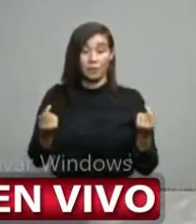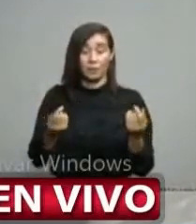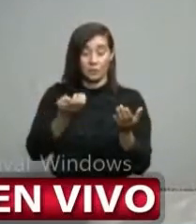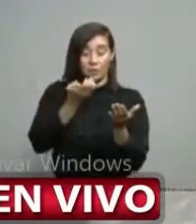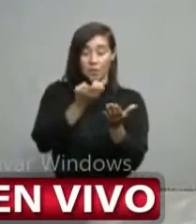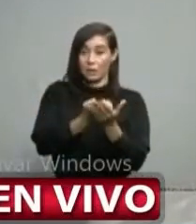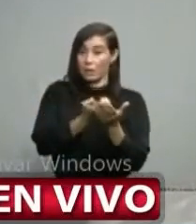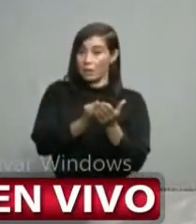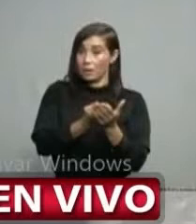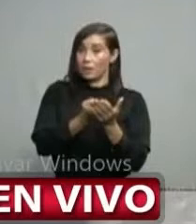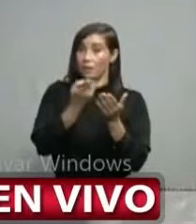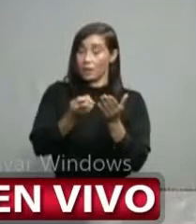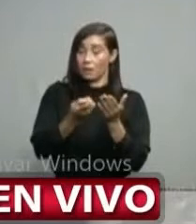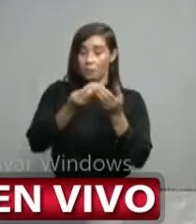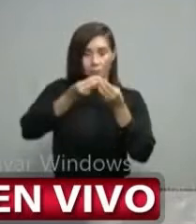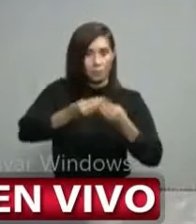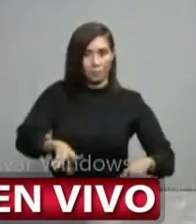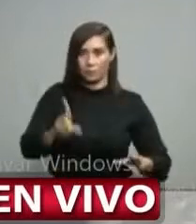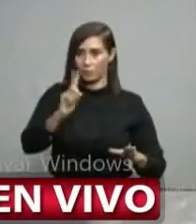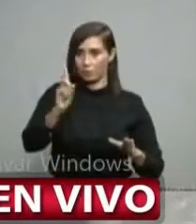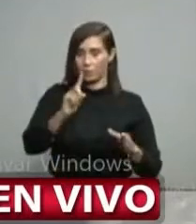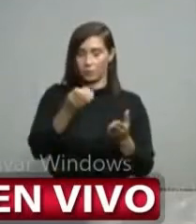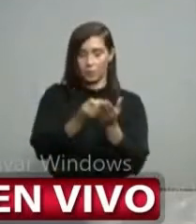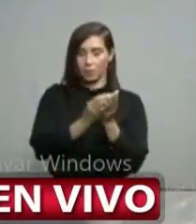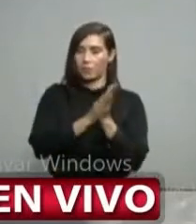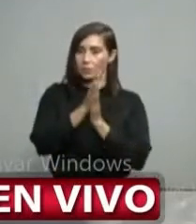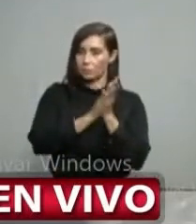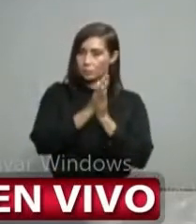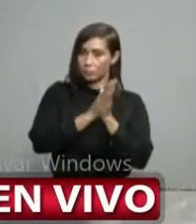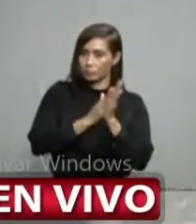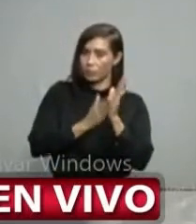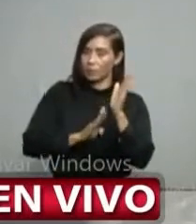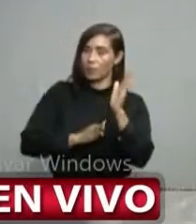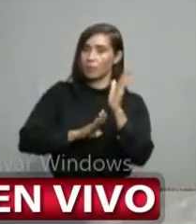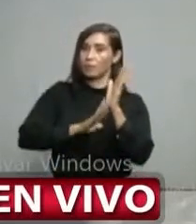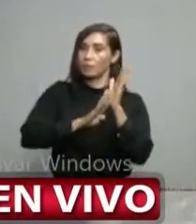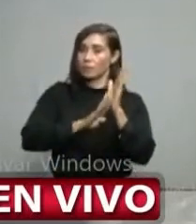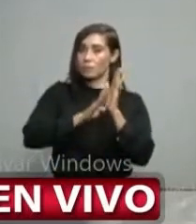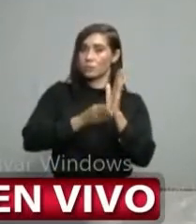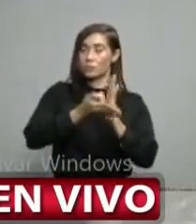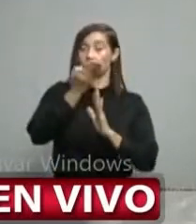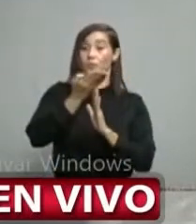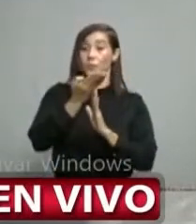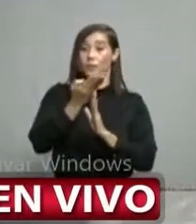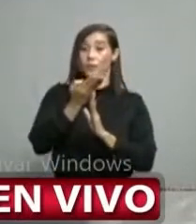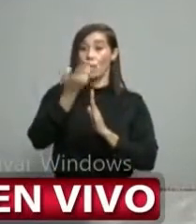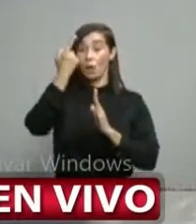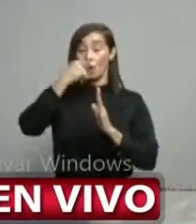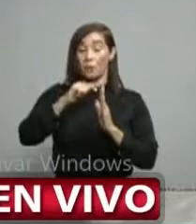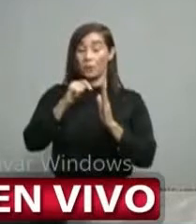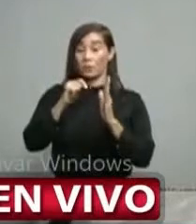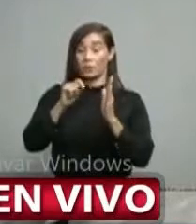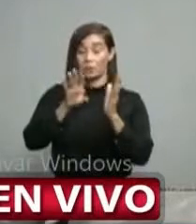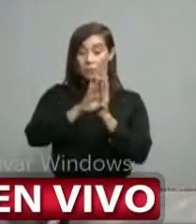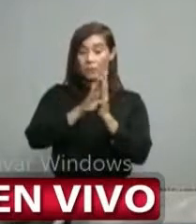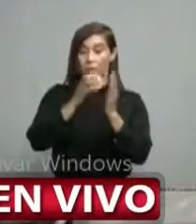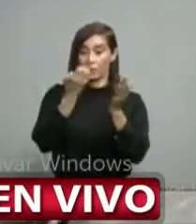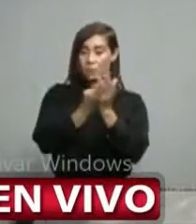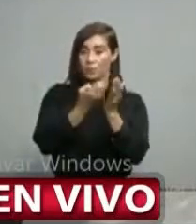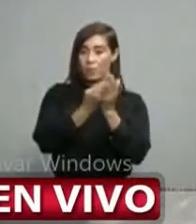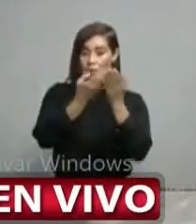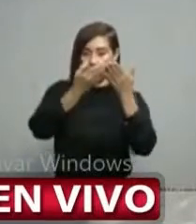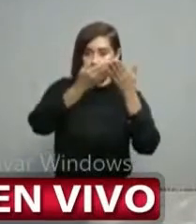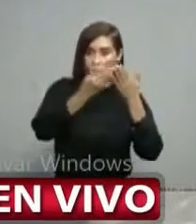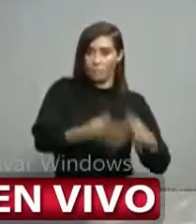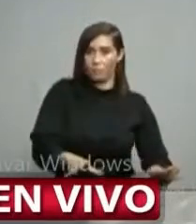economía que no puede languidecer y puede, digamos, que crear elementos peores que la propia